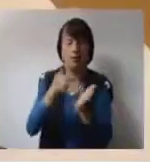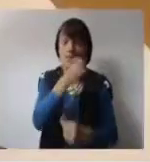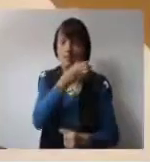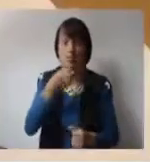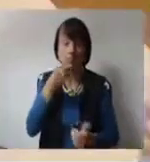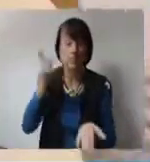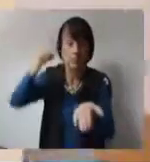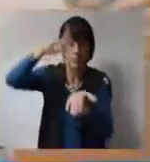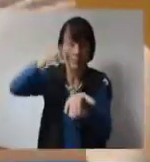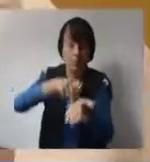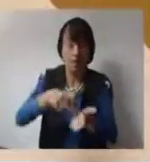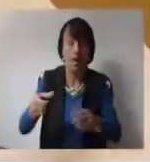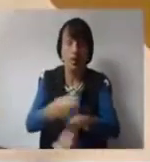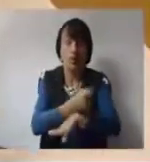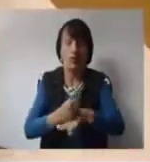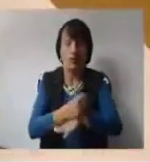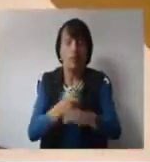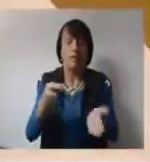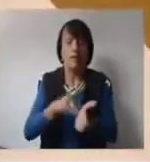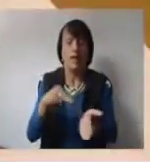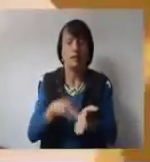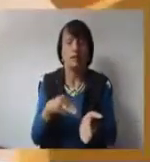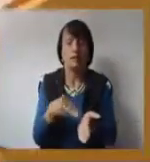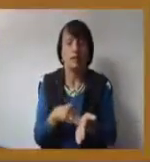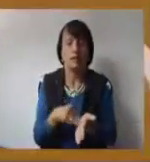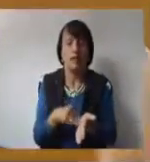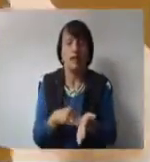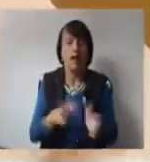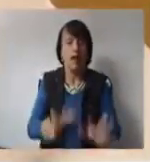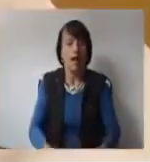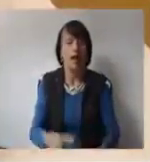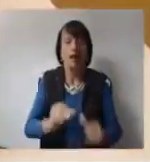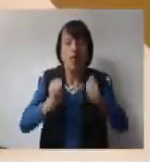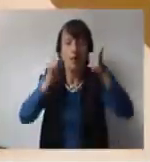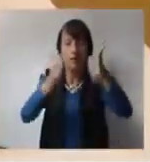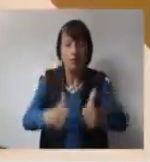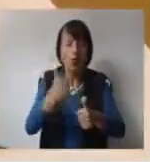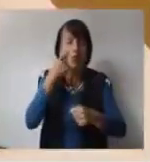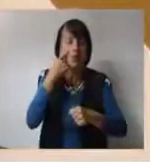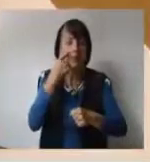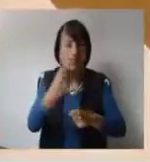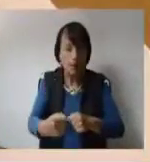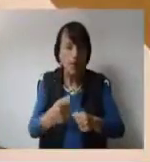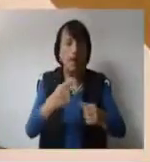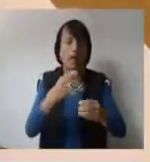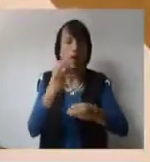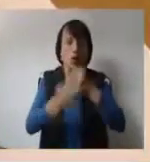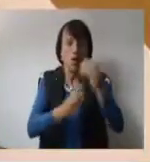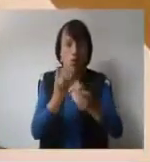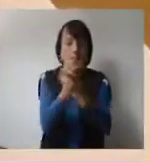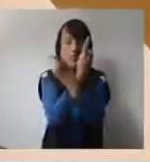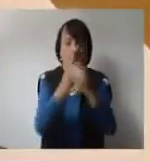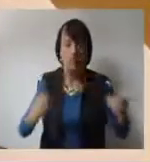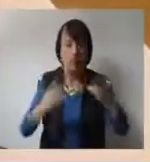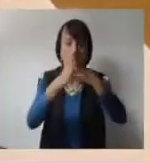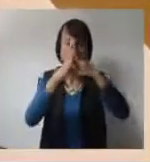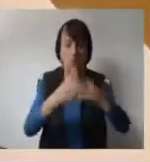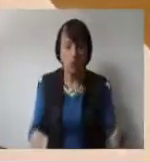Al llegar Capriles Radovsky a la gobernación del Estado Miranda, se ha tomado en cuenta lo que es la